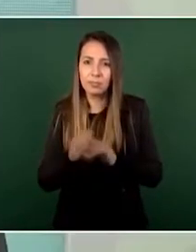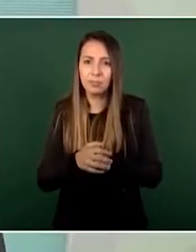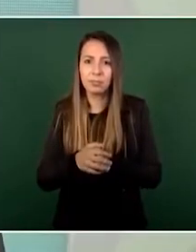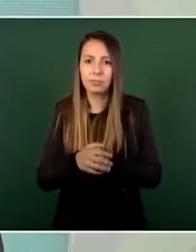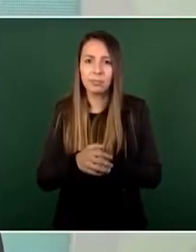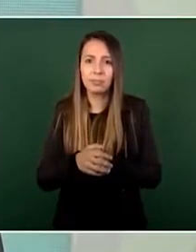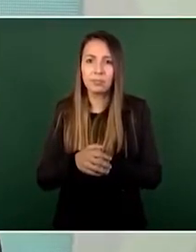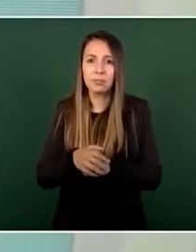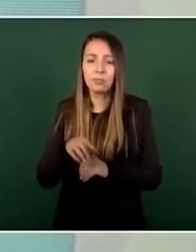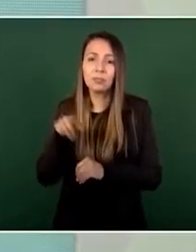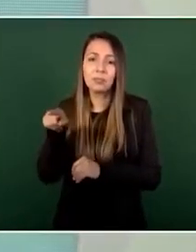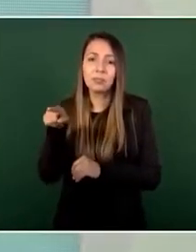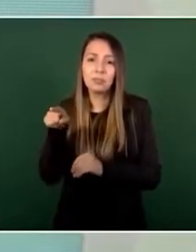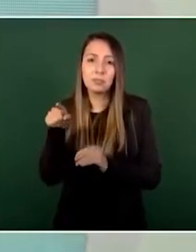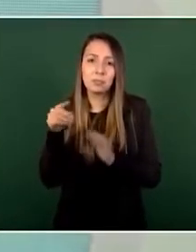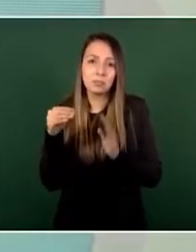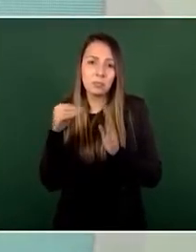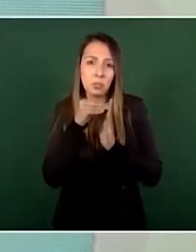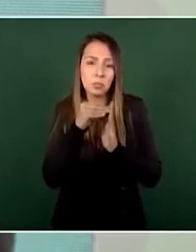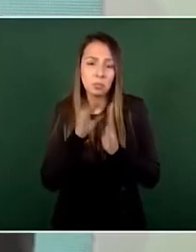y así fue su